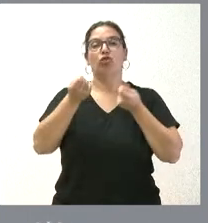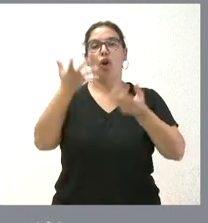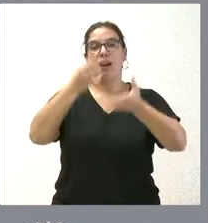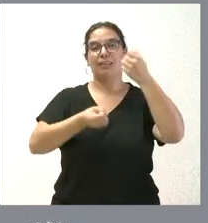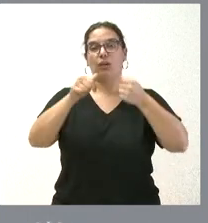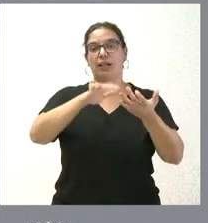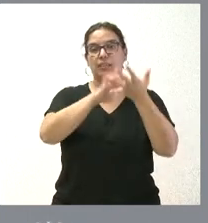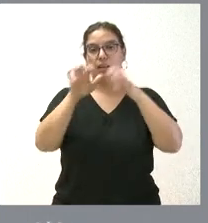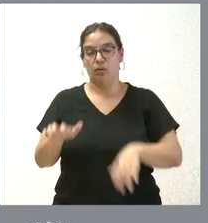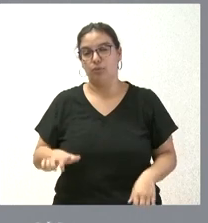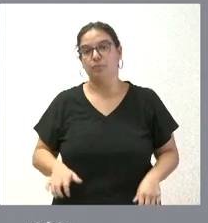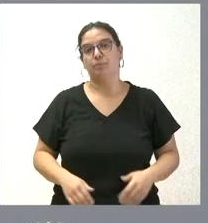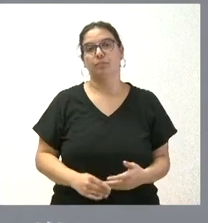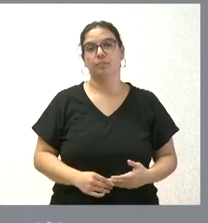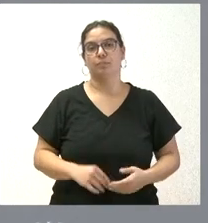UAG-ZIL.